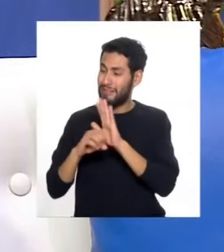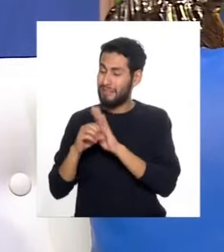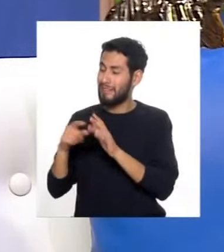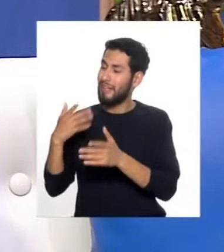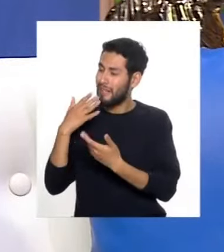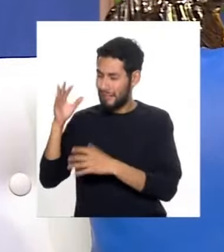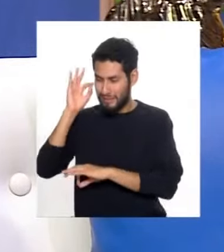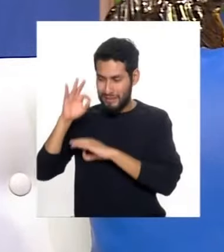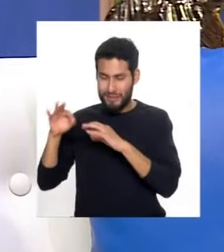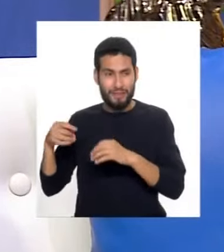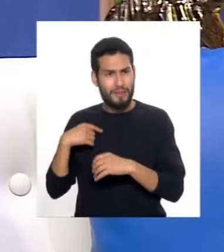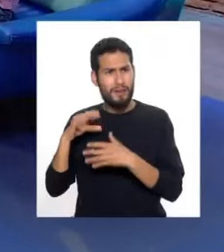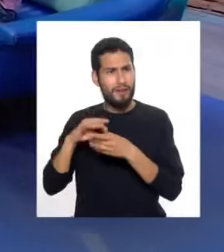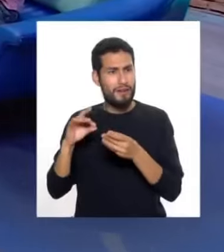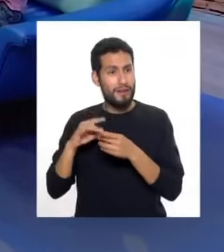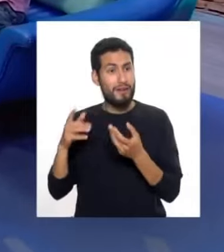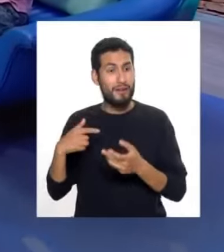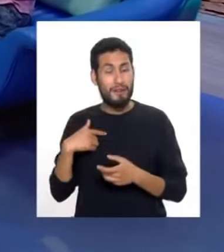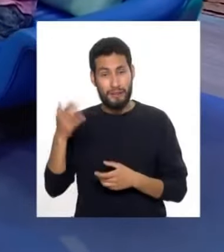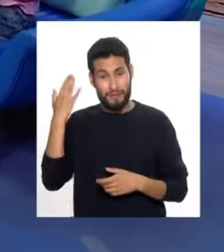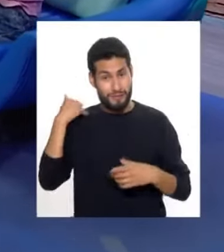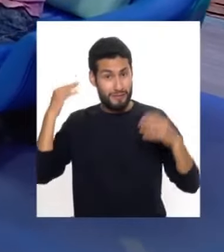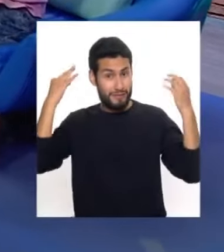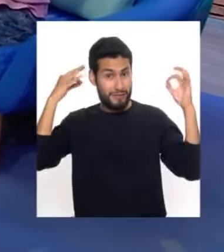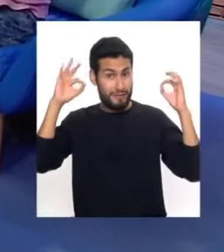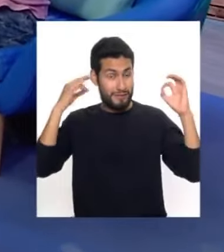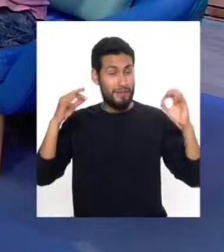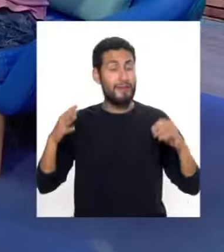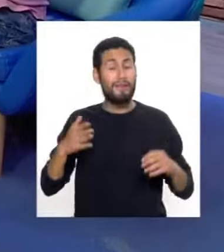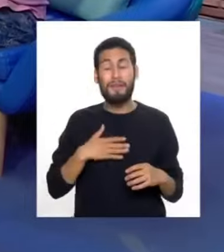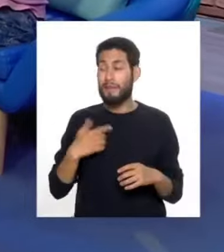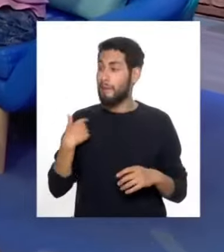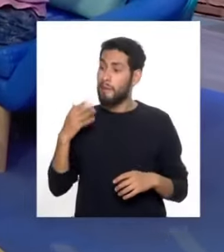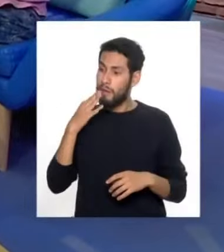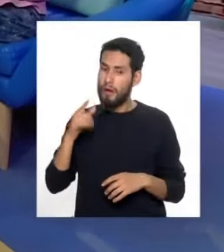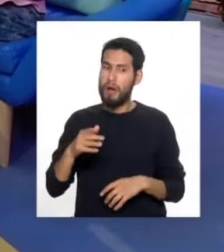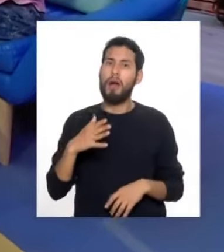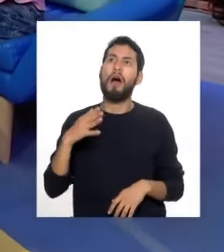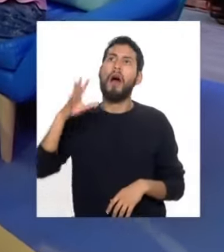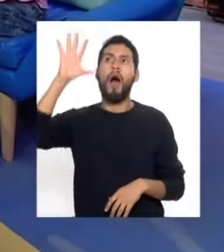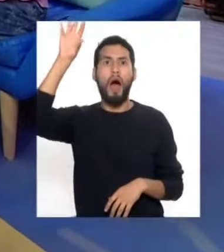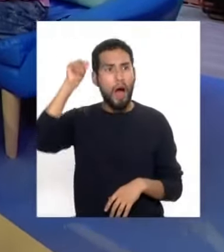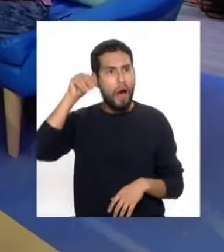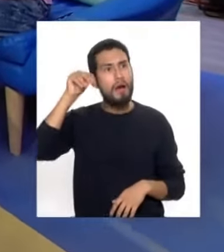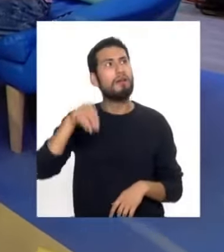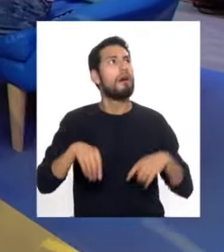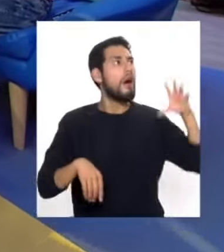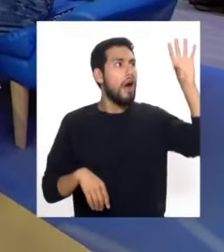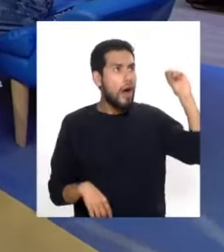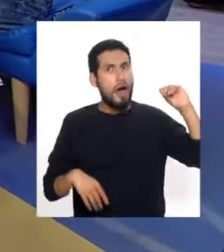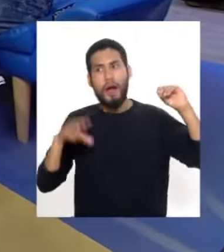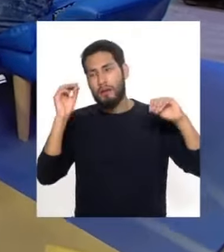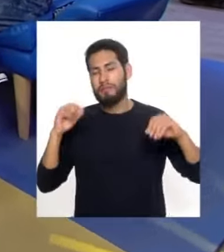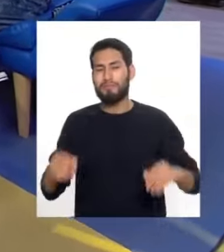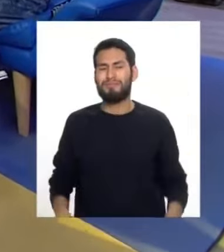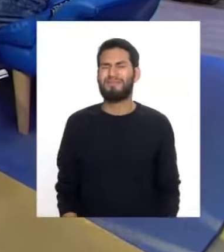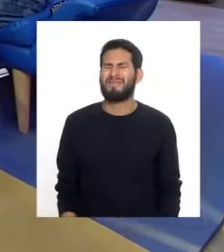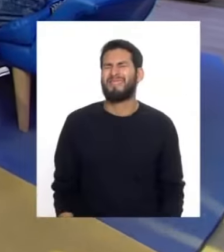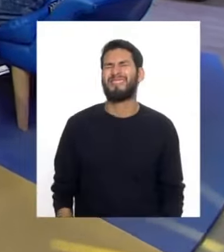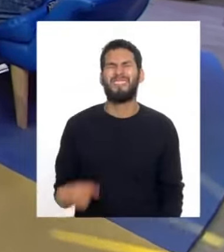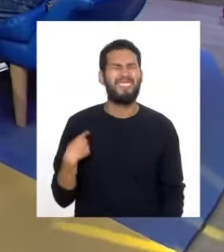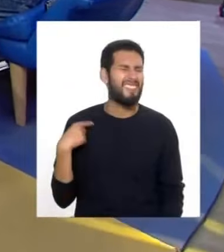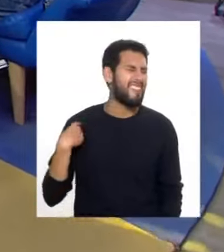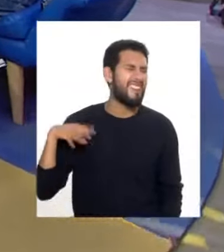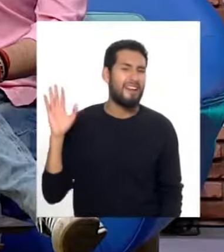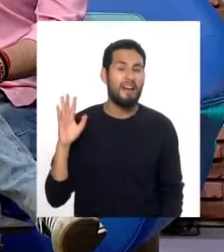ingeniero. Y yo debo empezar con una anécdota. Cuando yo estaba soltera, mi mamá paraba atrás y me decía, apaga la luz, apaga la luz. Y yo, ahora